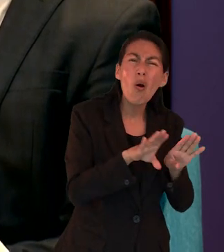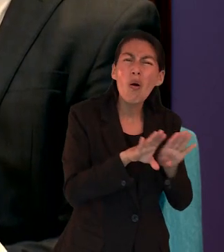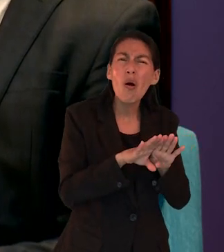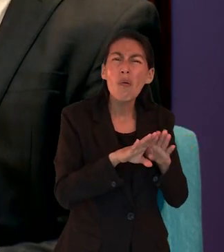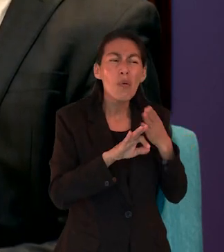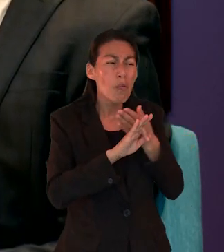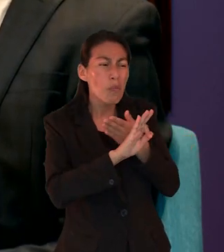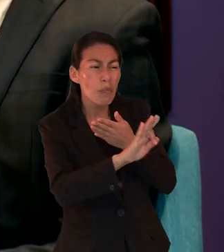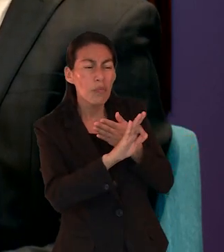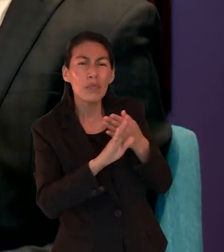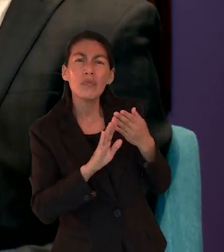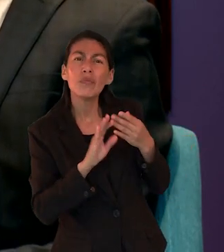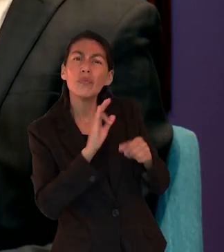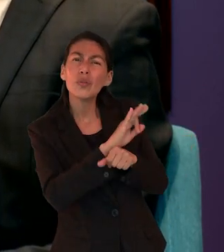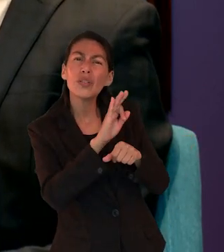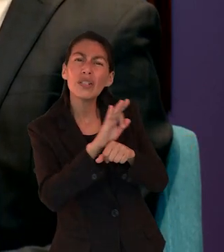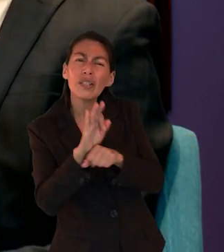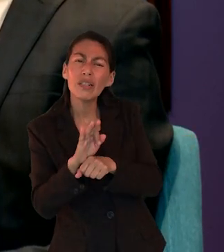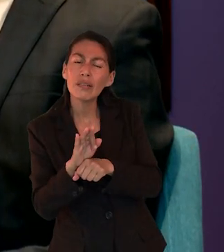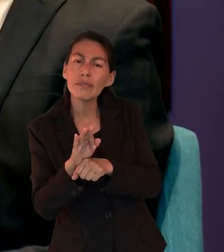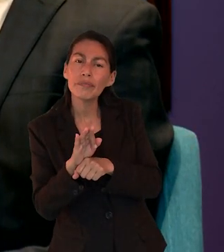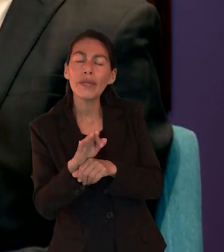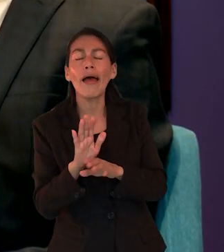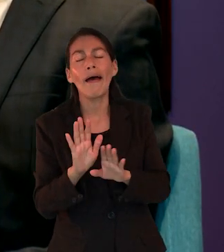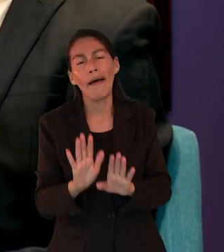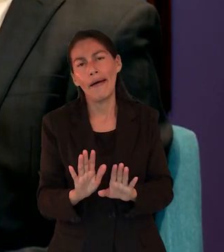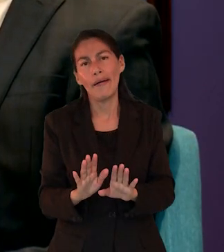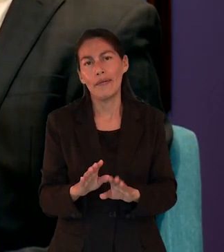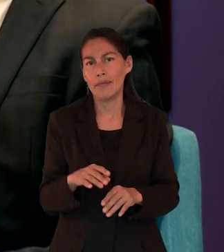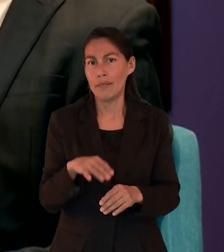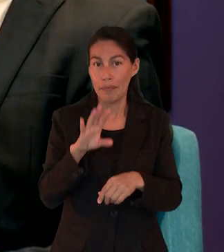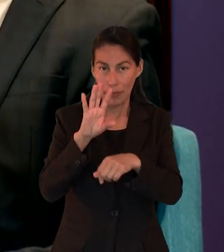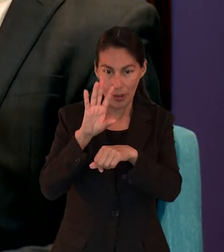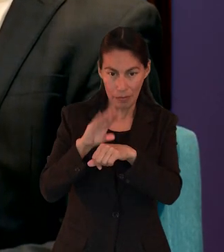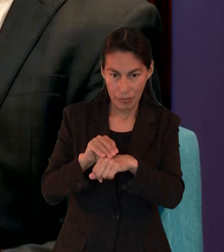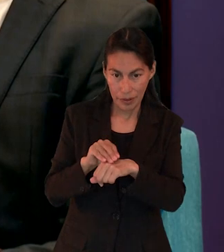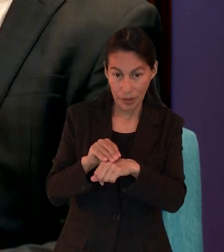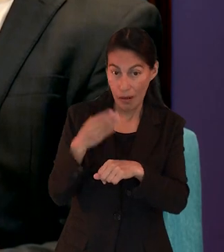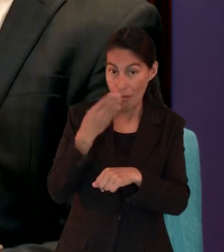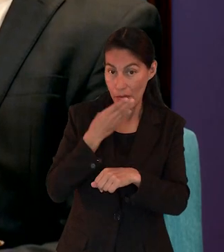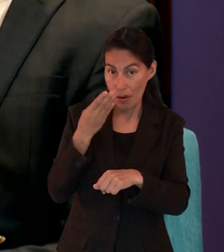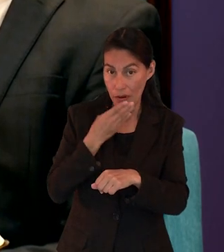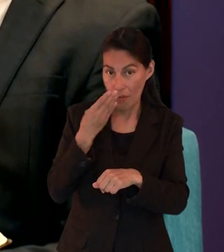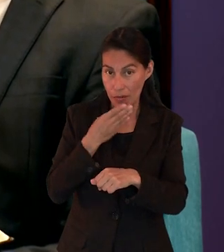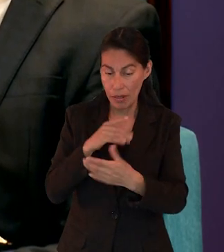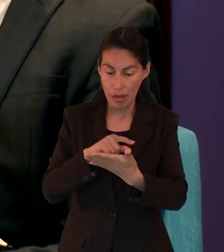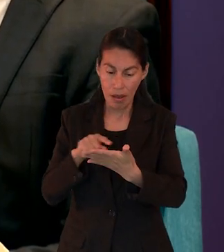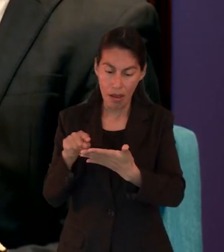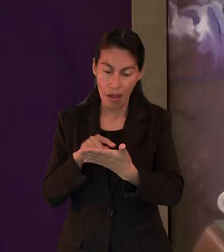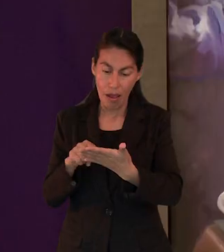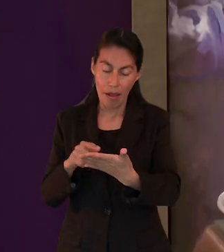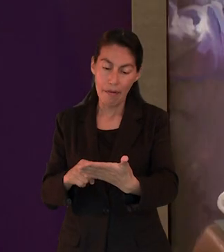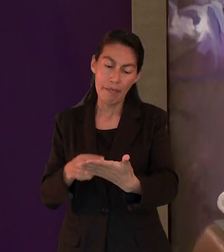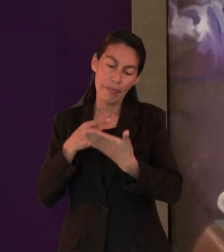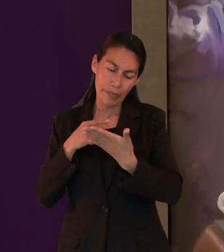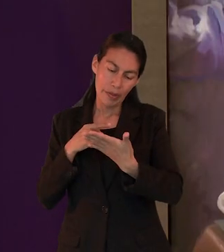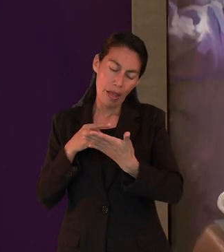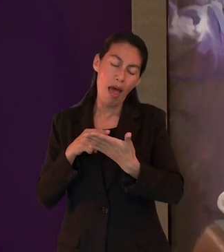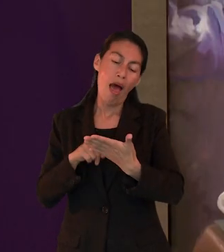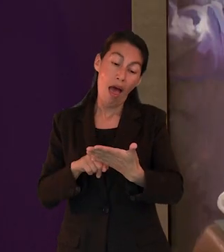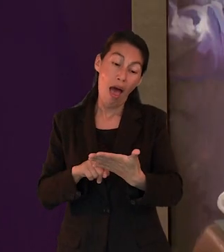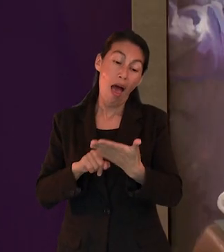Bueno, dejar que la Biblia hable más alto, dejar que nuestros sermones como pastor sean siempre